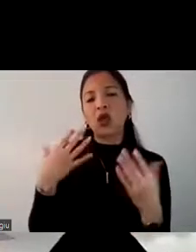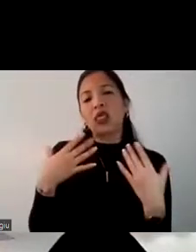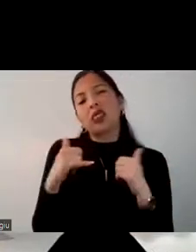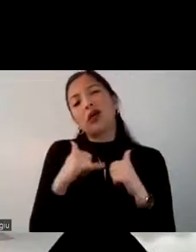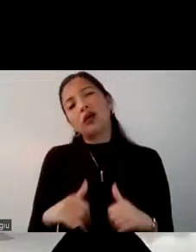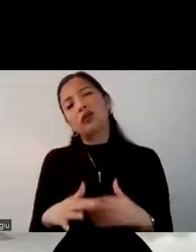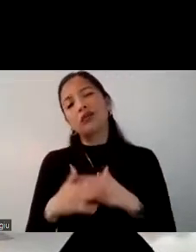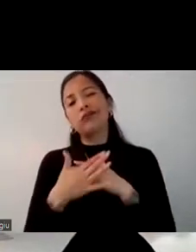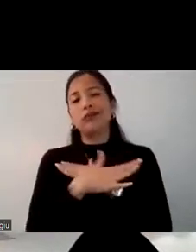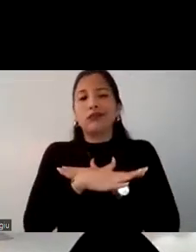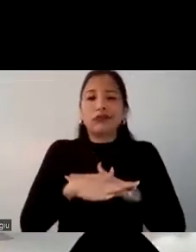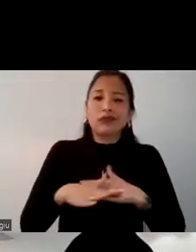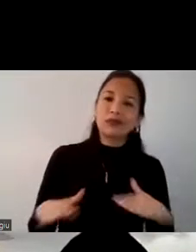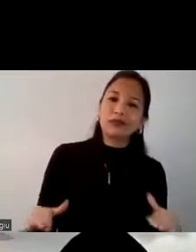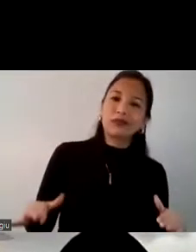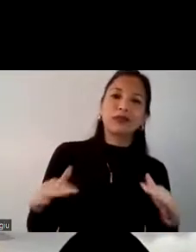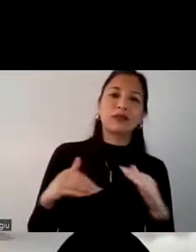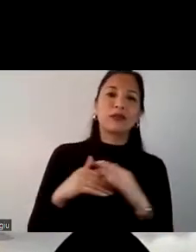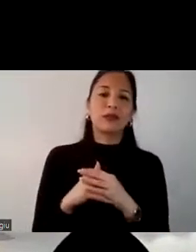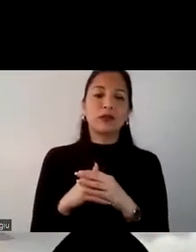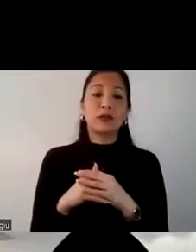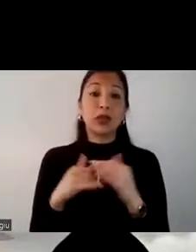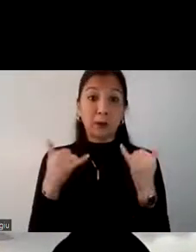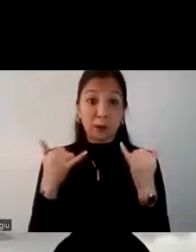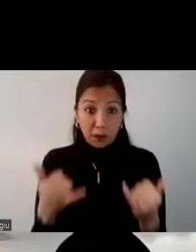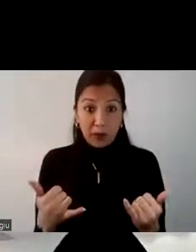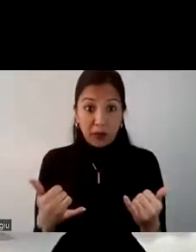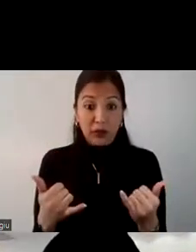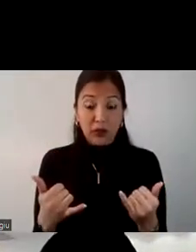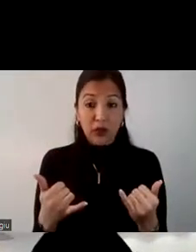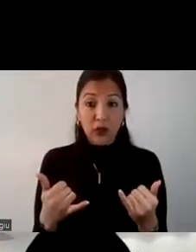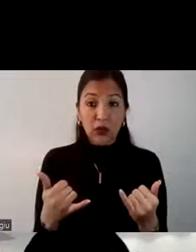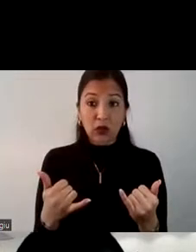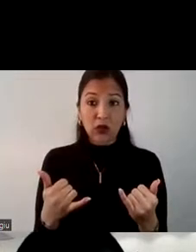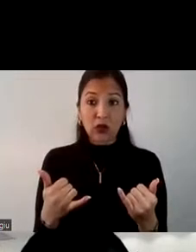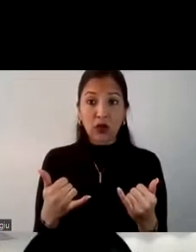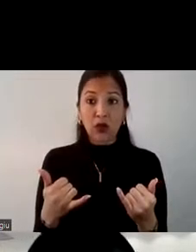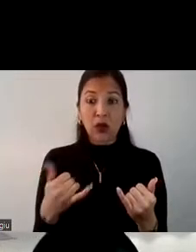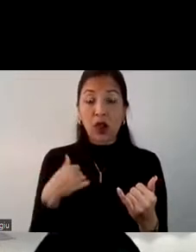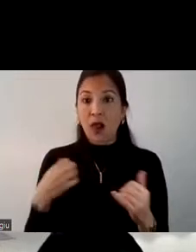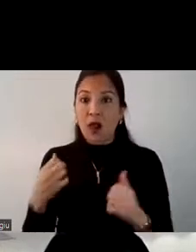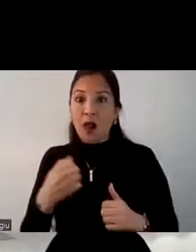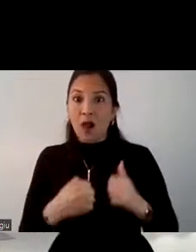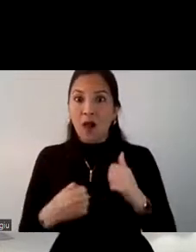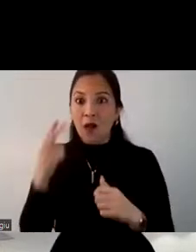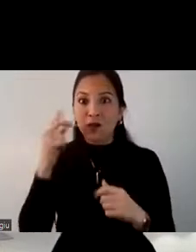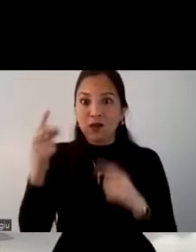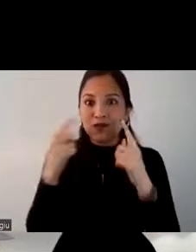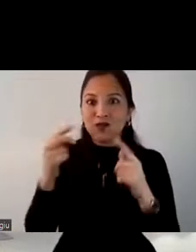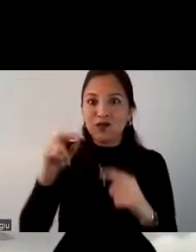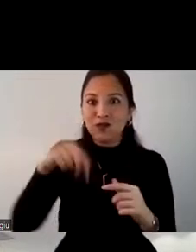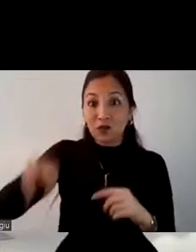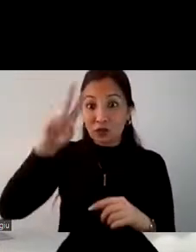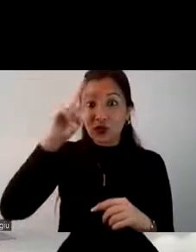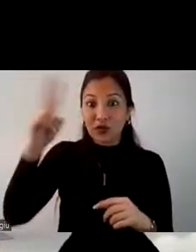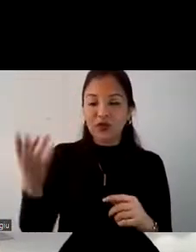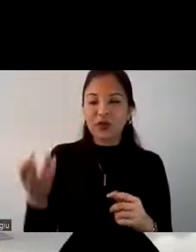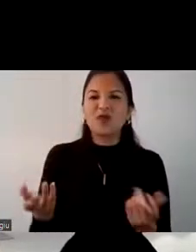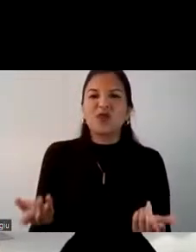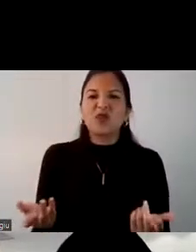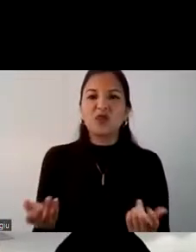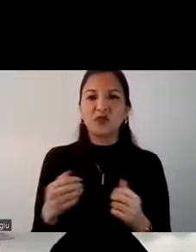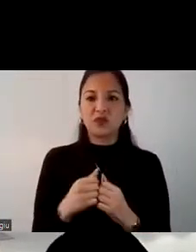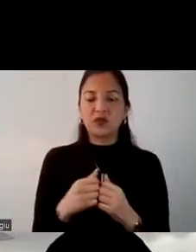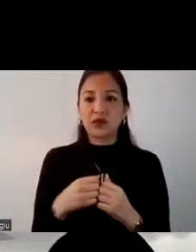relajarse, pero también vemos de que los que sí se encuentran motivados por visitar nuestro país Perú quieren